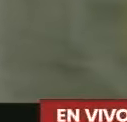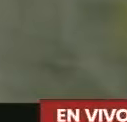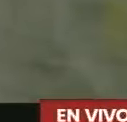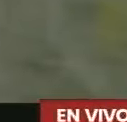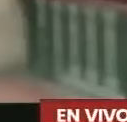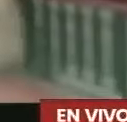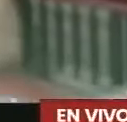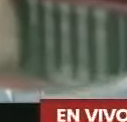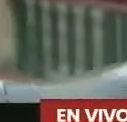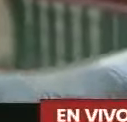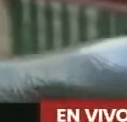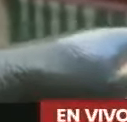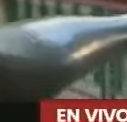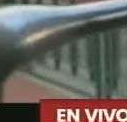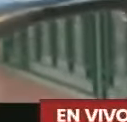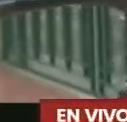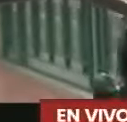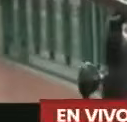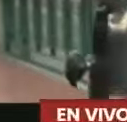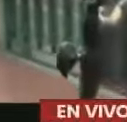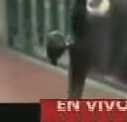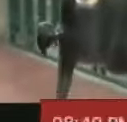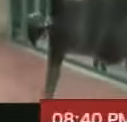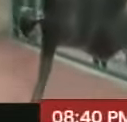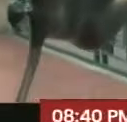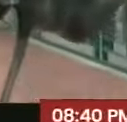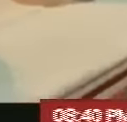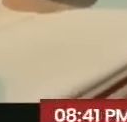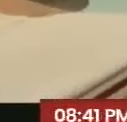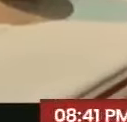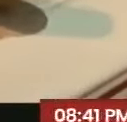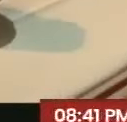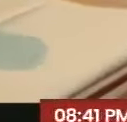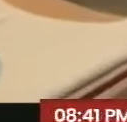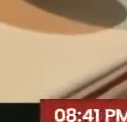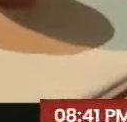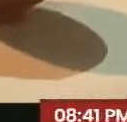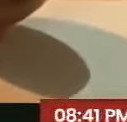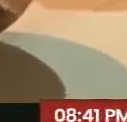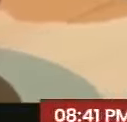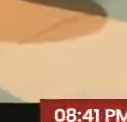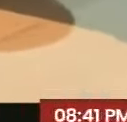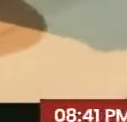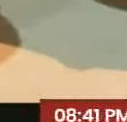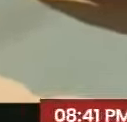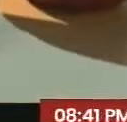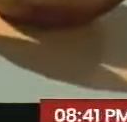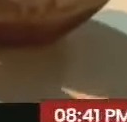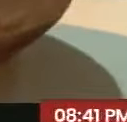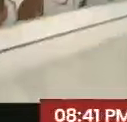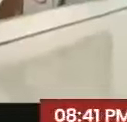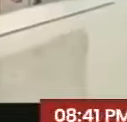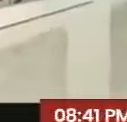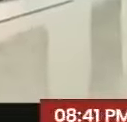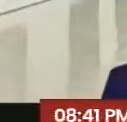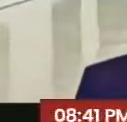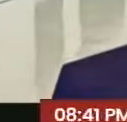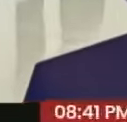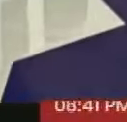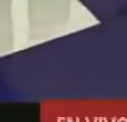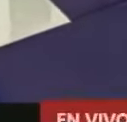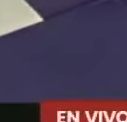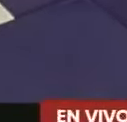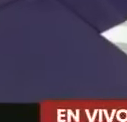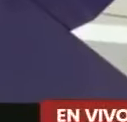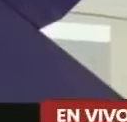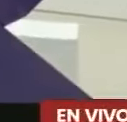continuar avanzando en este importante trabajo que sin duda enriquece nuestro acceso y nuestras